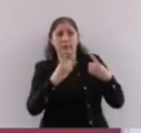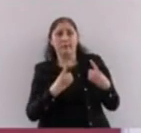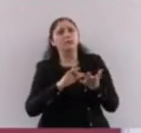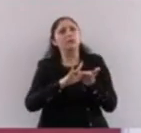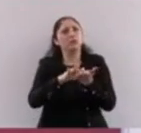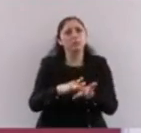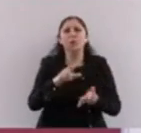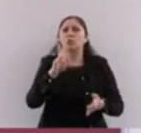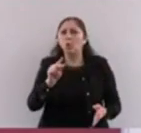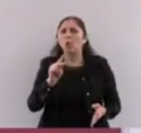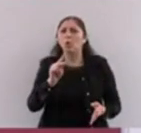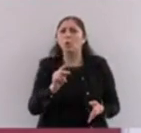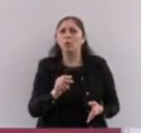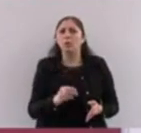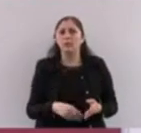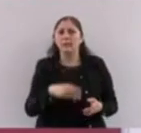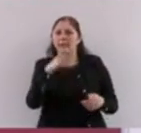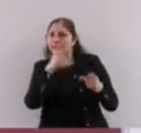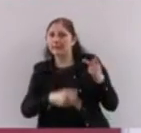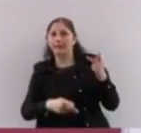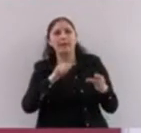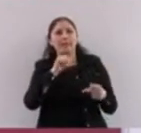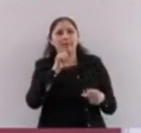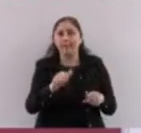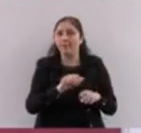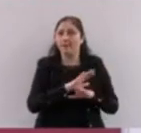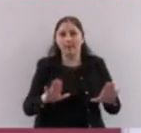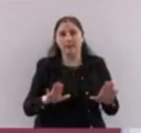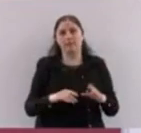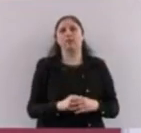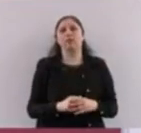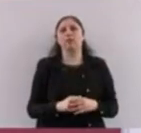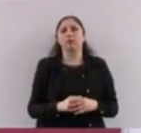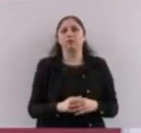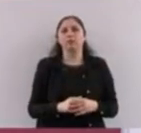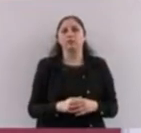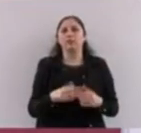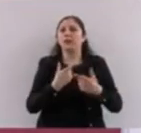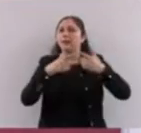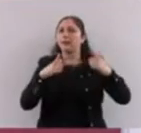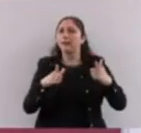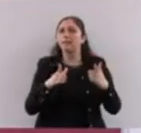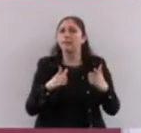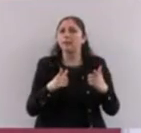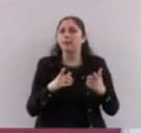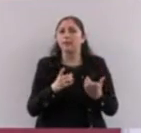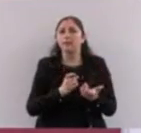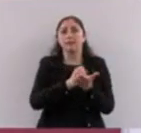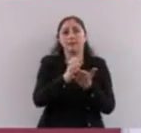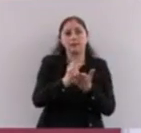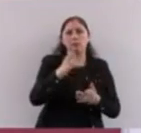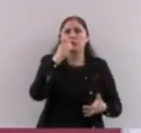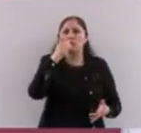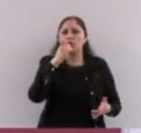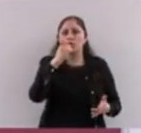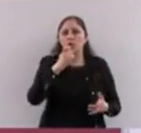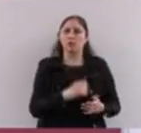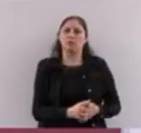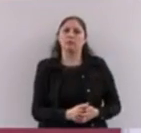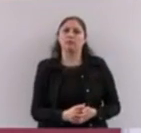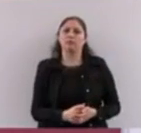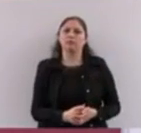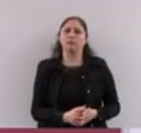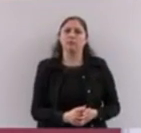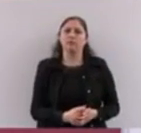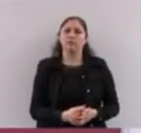constitucional y nadie me lo puede quitar y soy libre de decidir lo que yo quiera. Porque así, así es